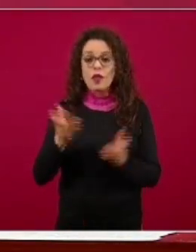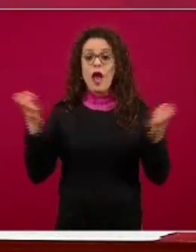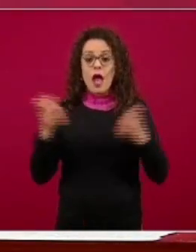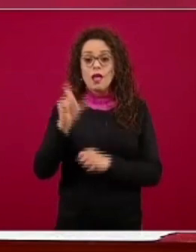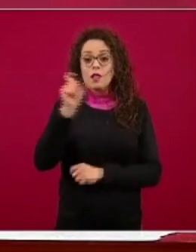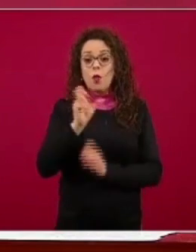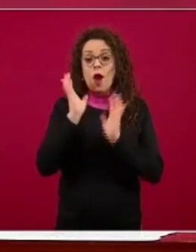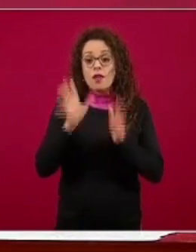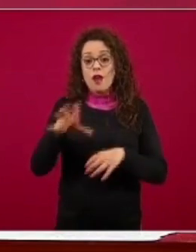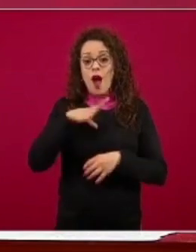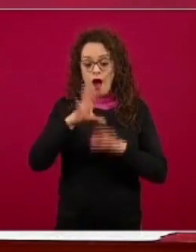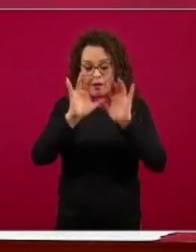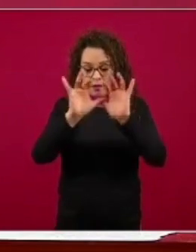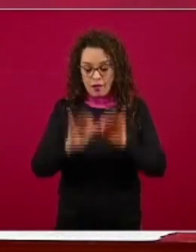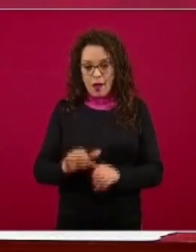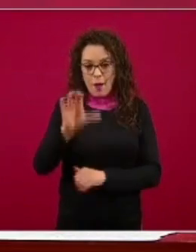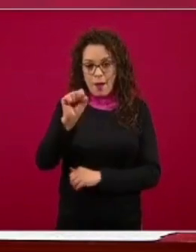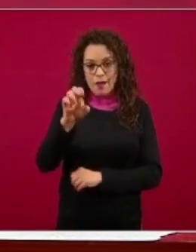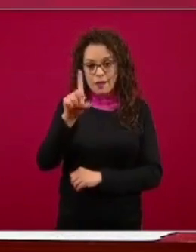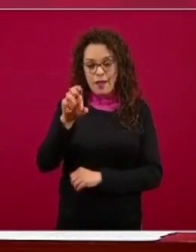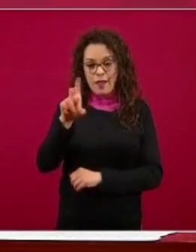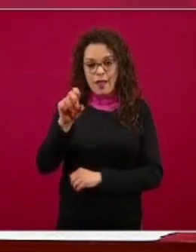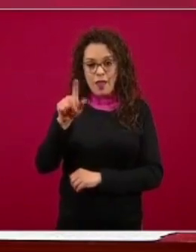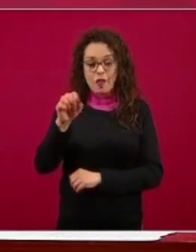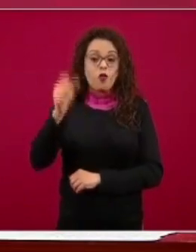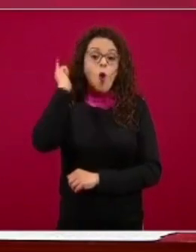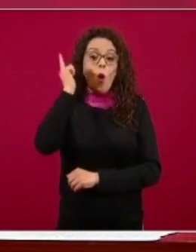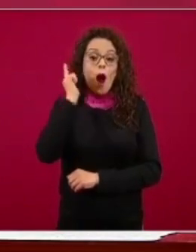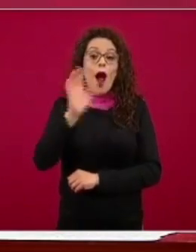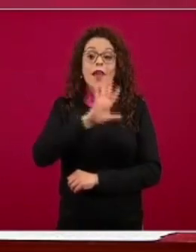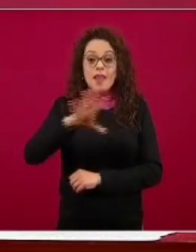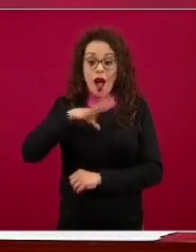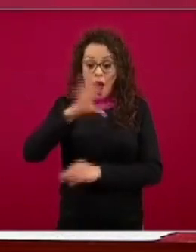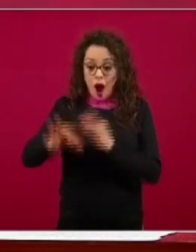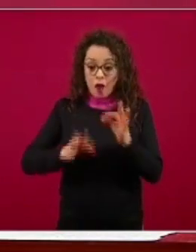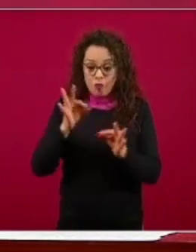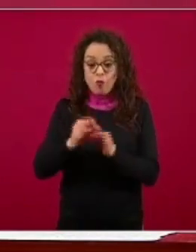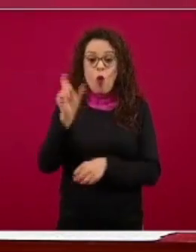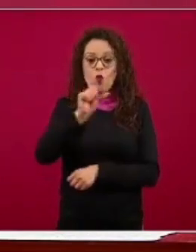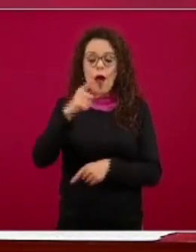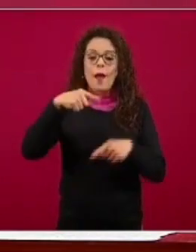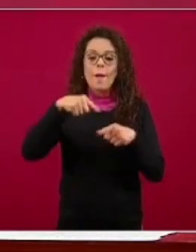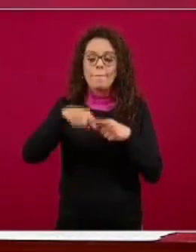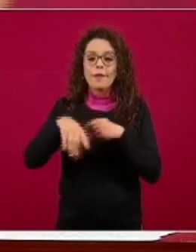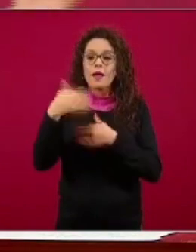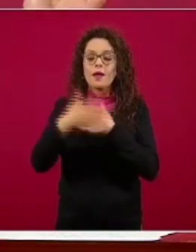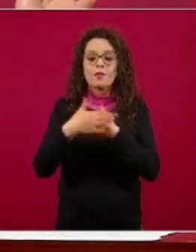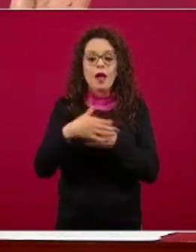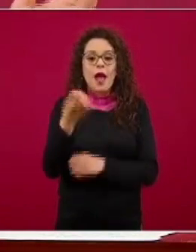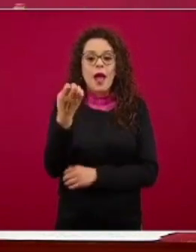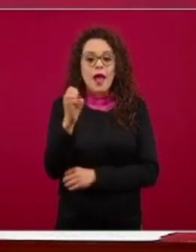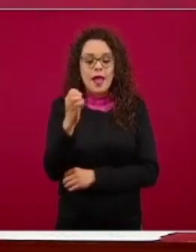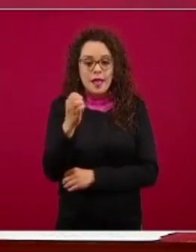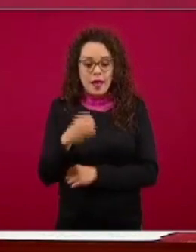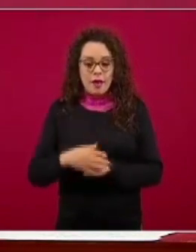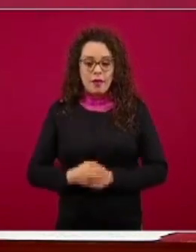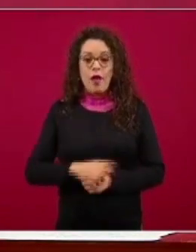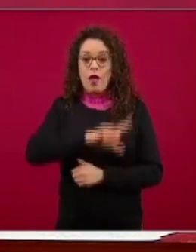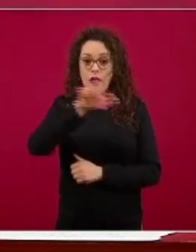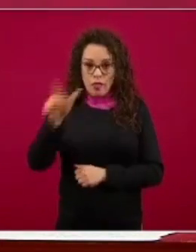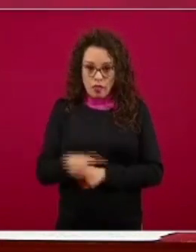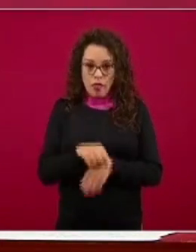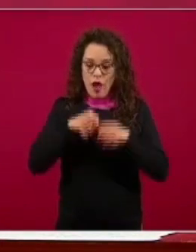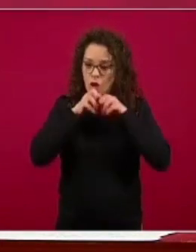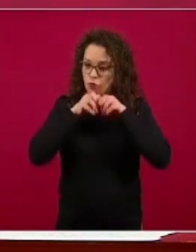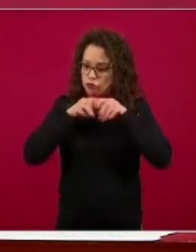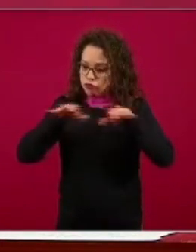que espero la tengamos ya en enero y además pues esas bases de datos después van a ser públicas para que otros